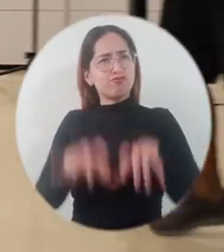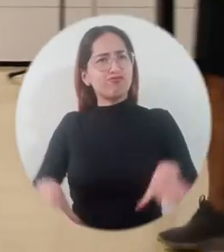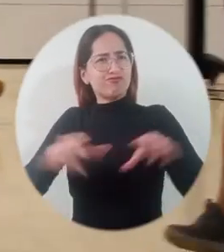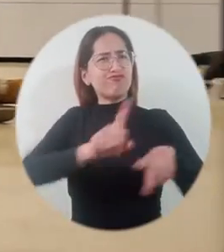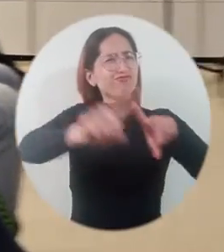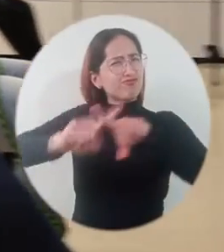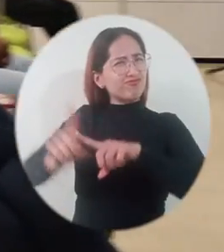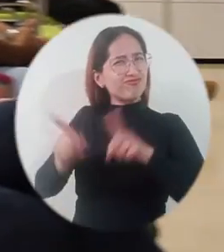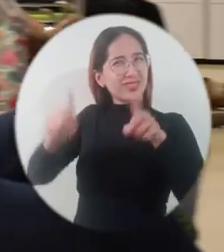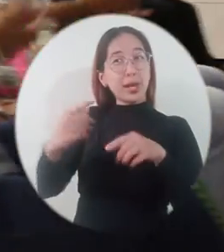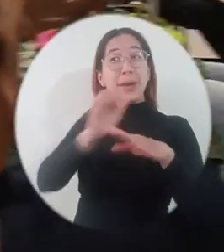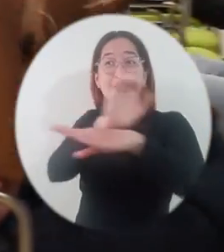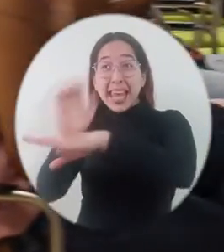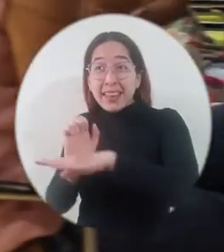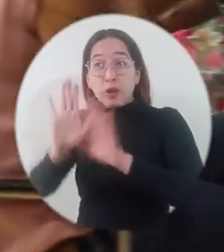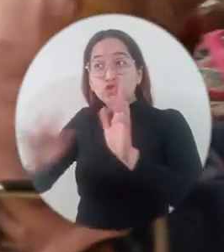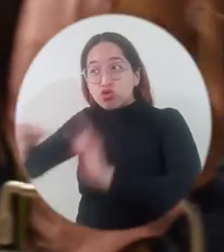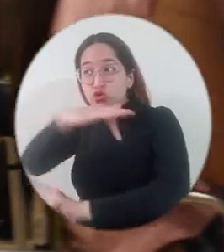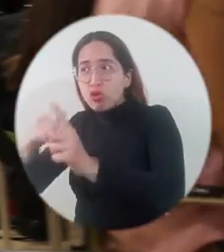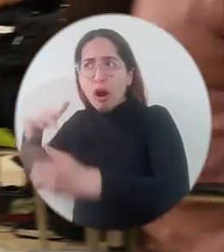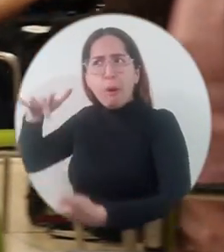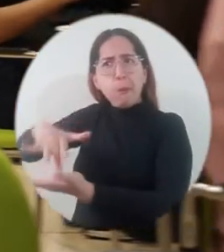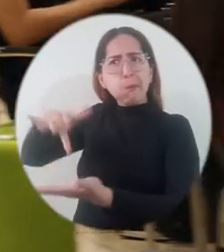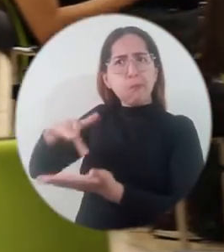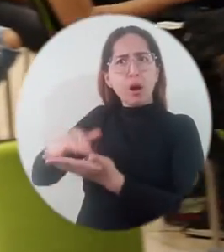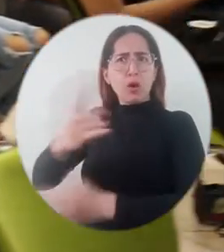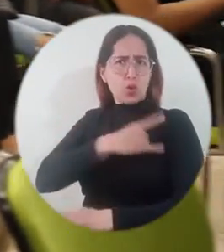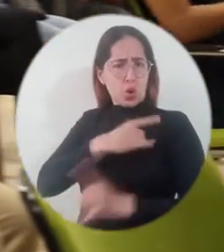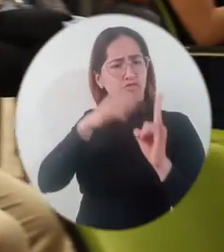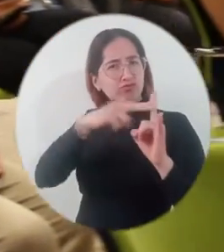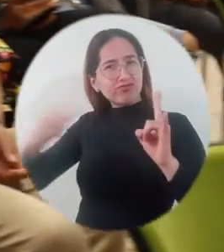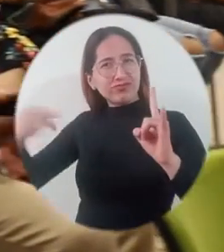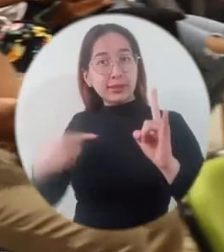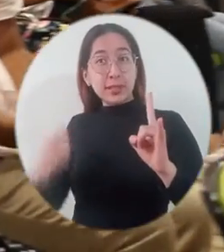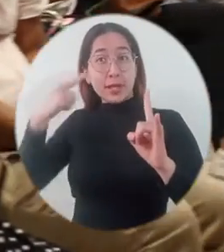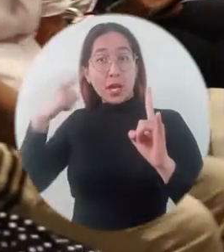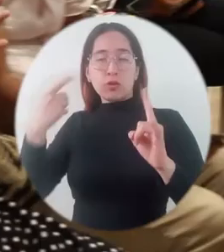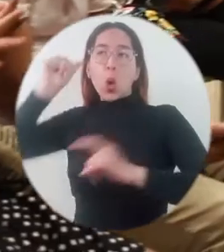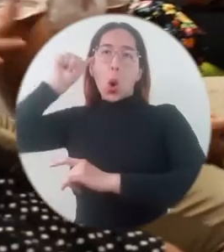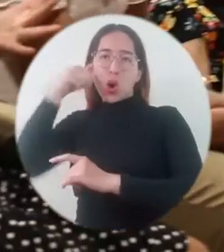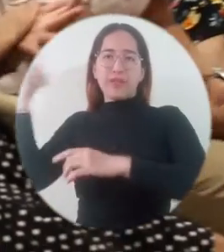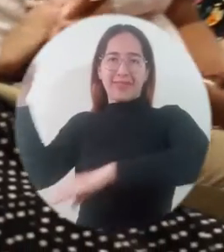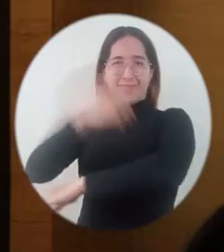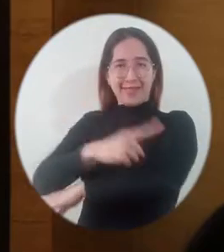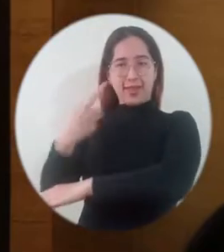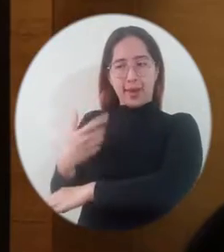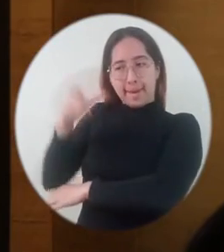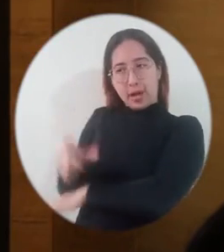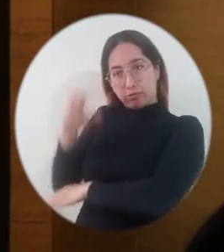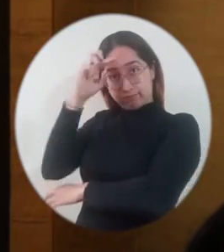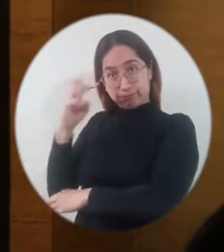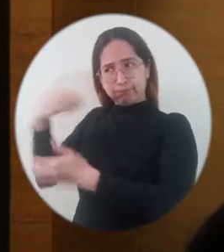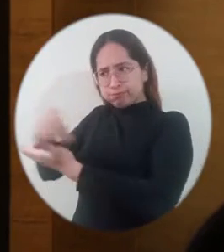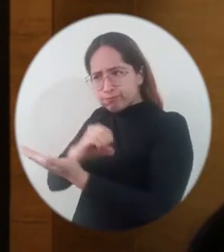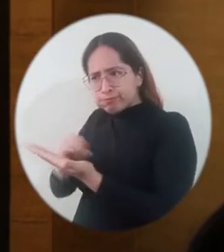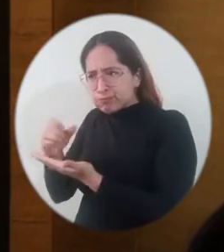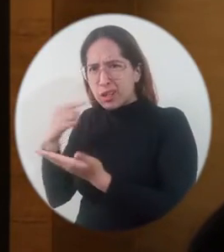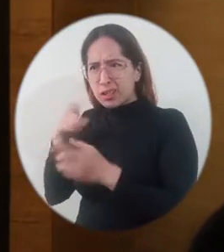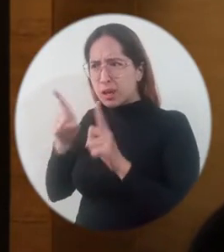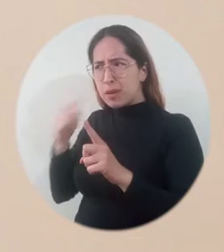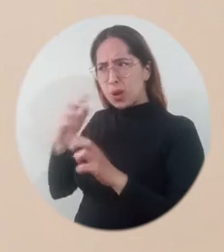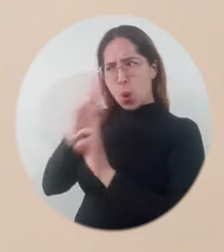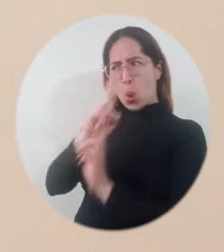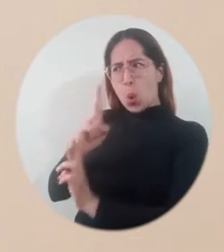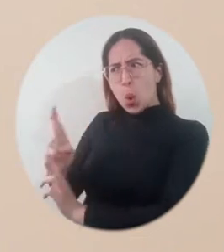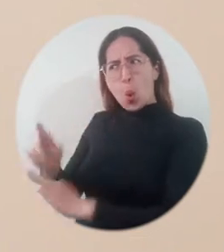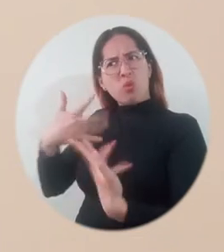Con diferentes actividades y la participación de entidades ambientales, la Universidad del Magdalena conmemoró el Día del Biólogo, fecha en la que